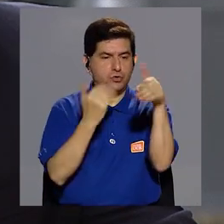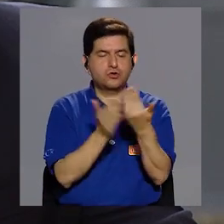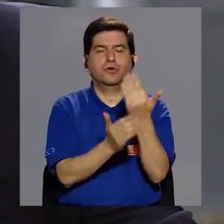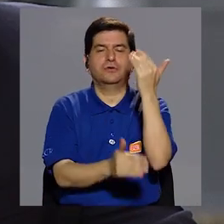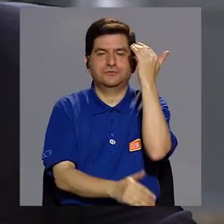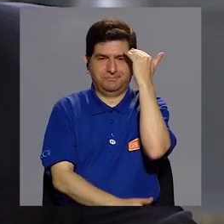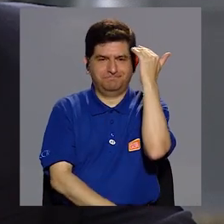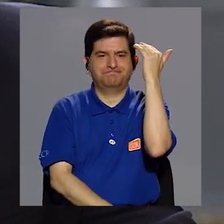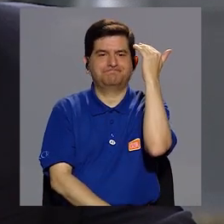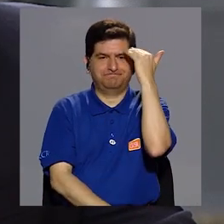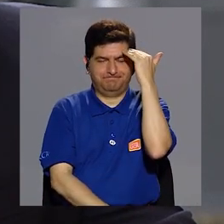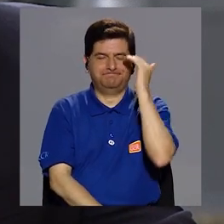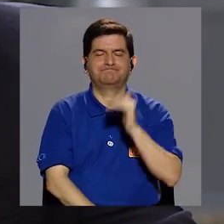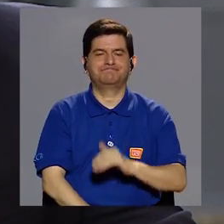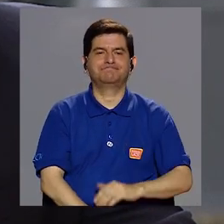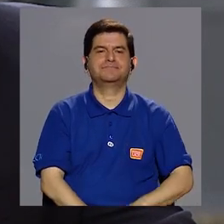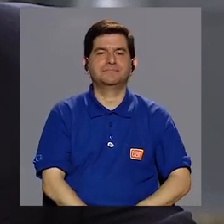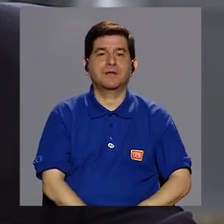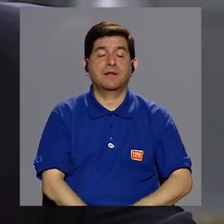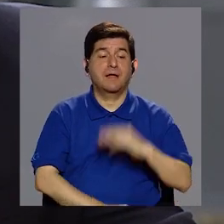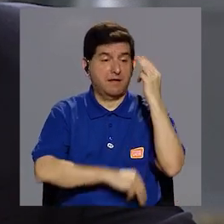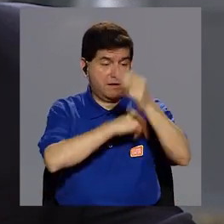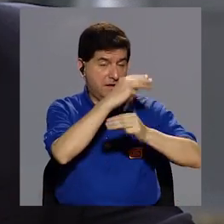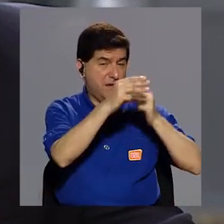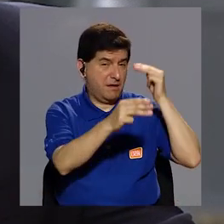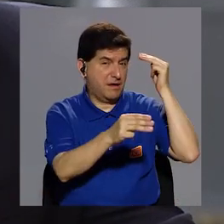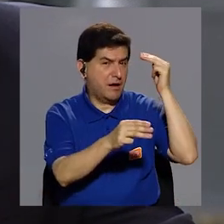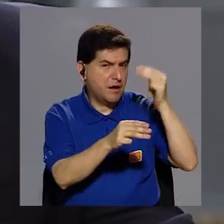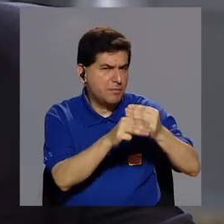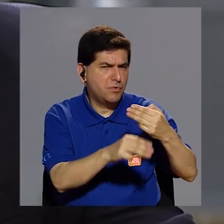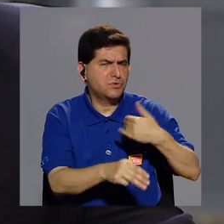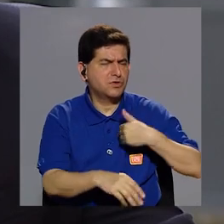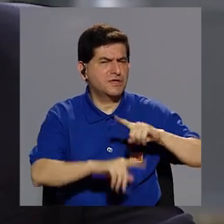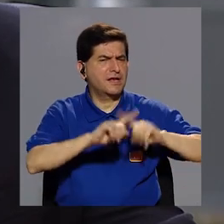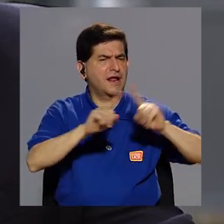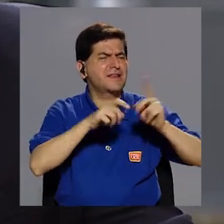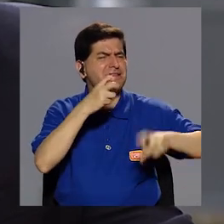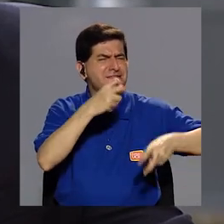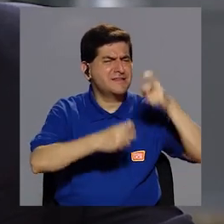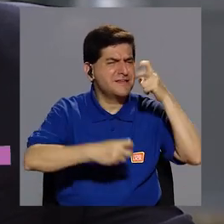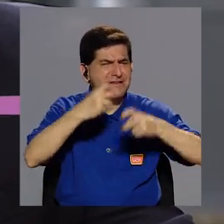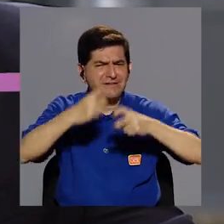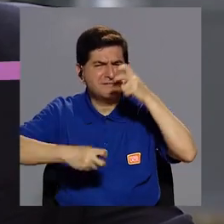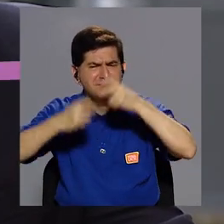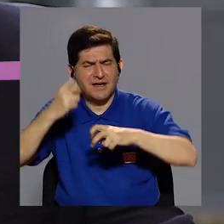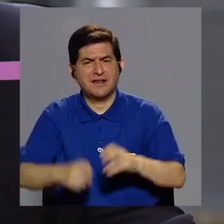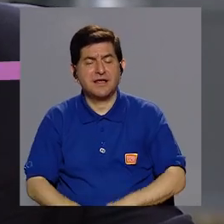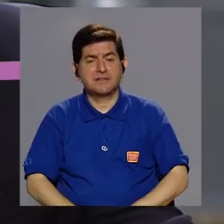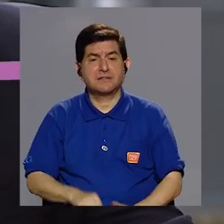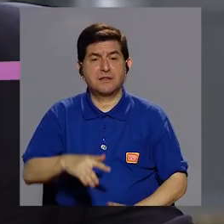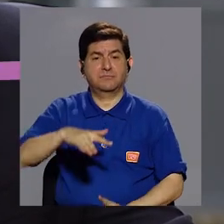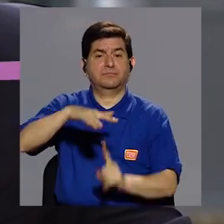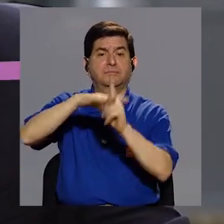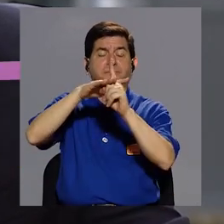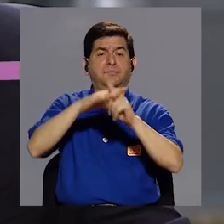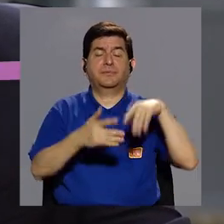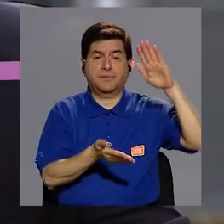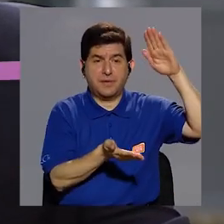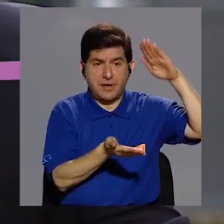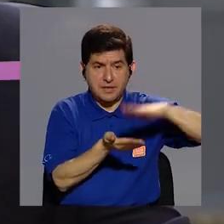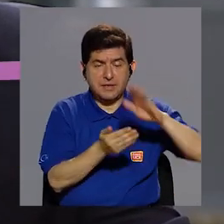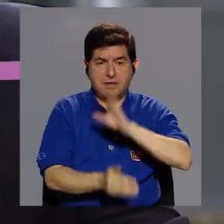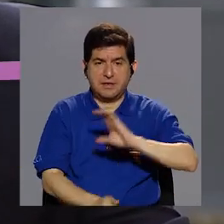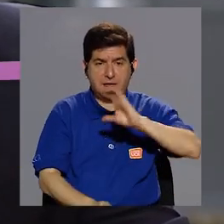todos reconocemos que en el mundo tenemos varios problemas que se han expresado en la